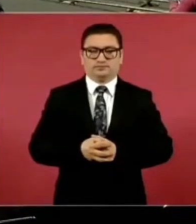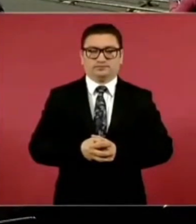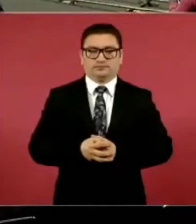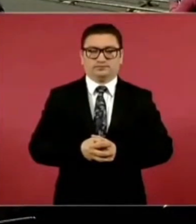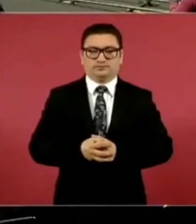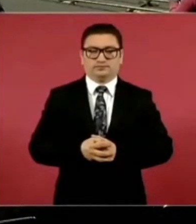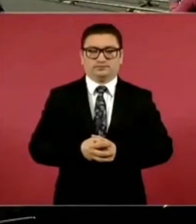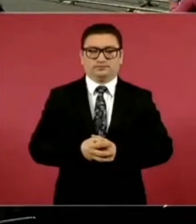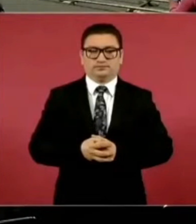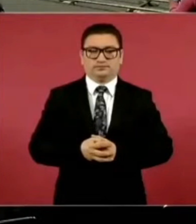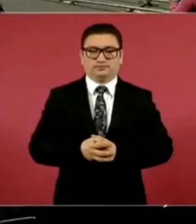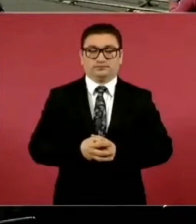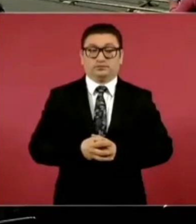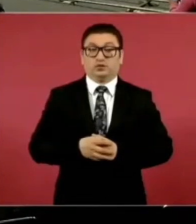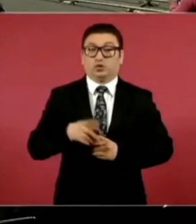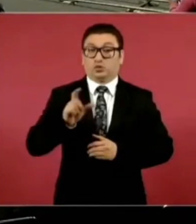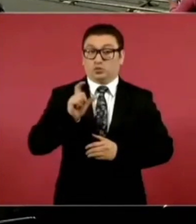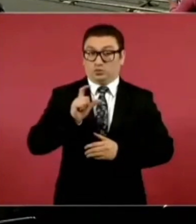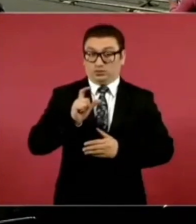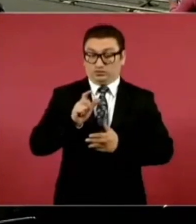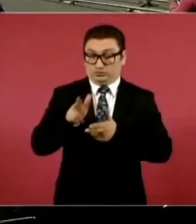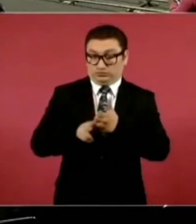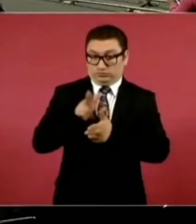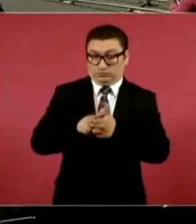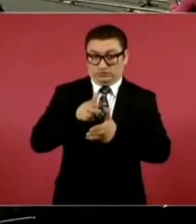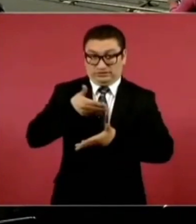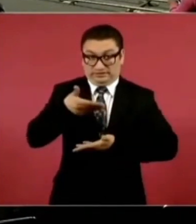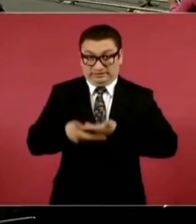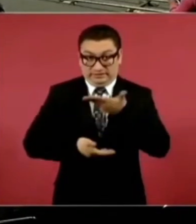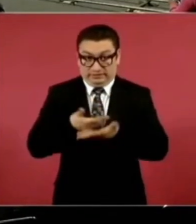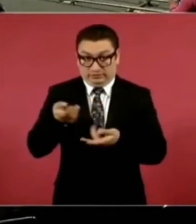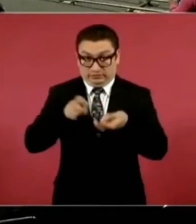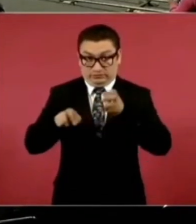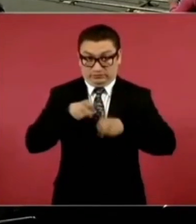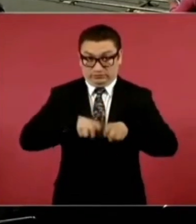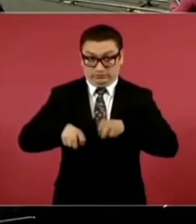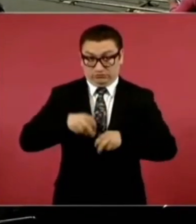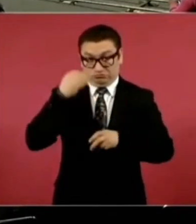tratándose del servicio de pasajeros en cualquier tiempo